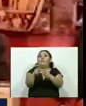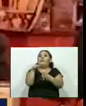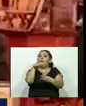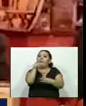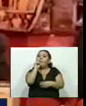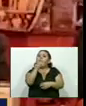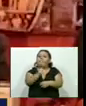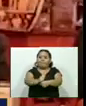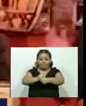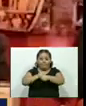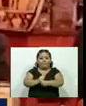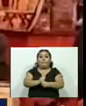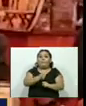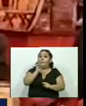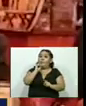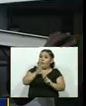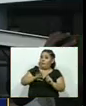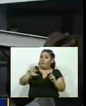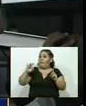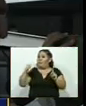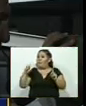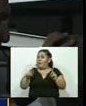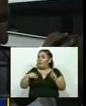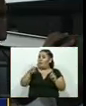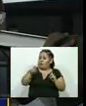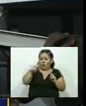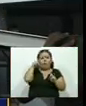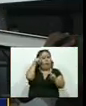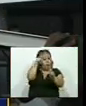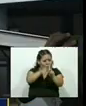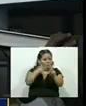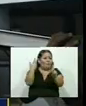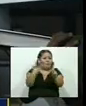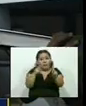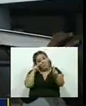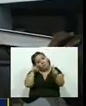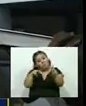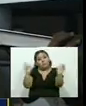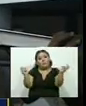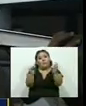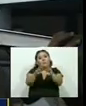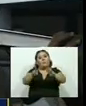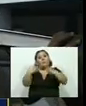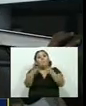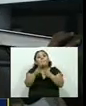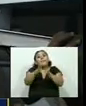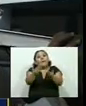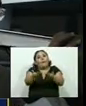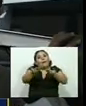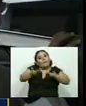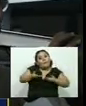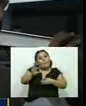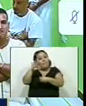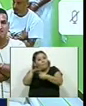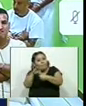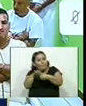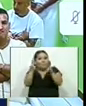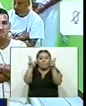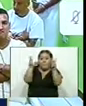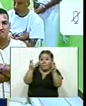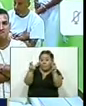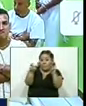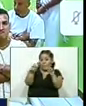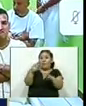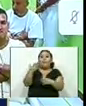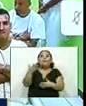confirmación del Fiscal General que el diputado Norman Quijano sí sostuvo encuentros con pandilleros para buscar beneficios electorales, pese